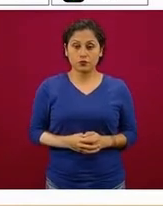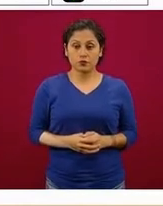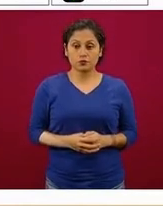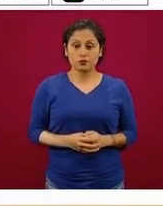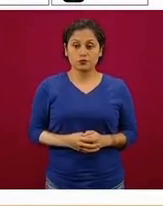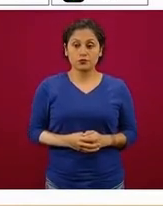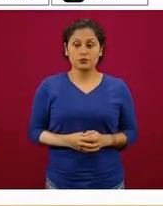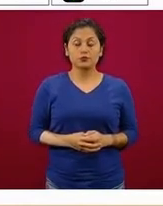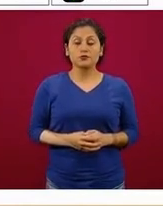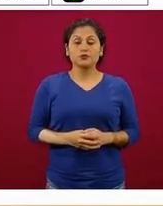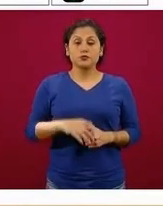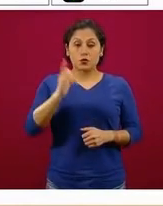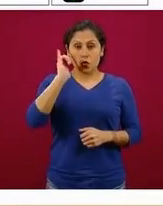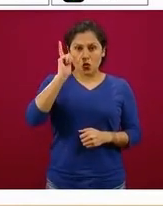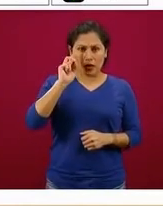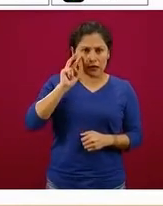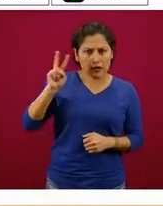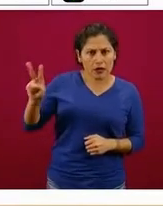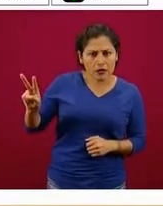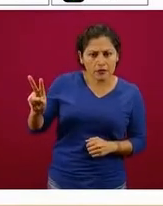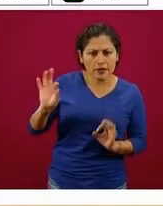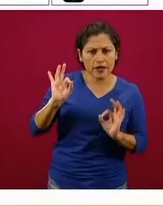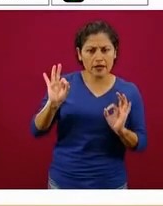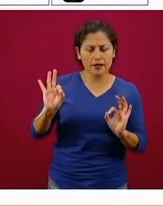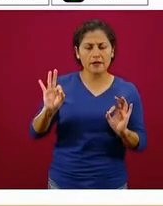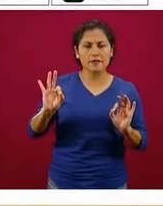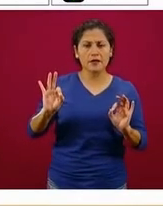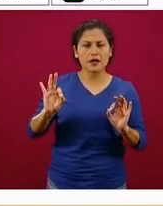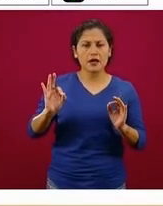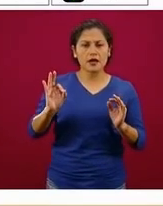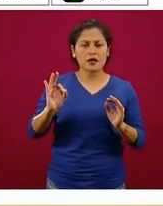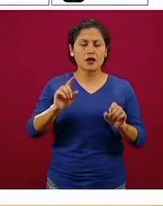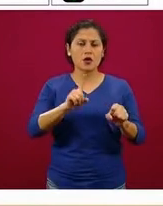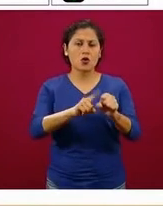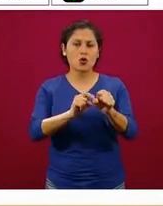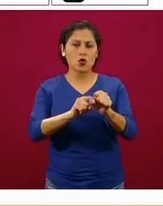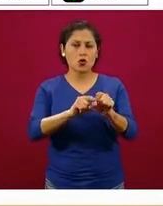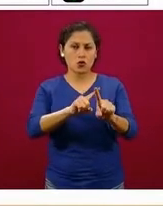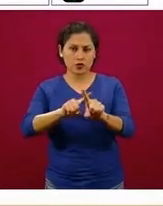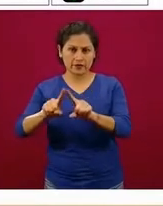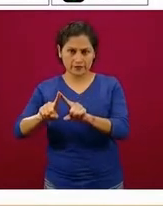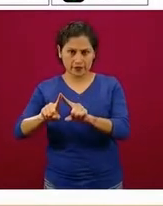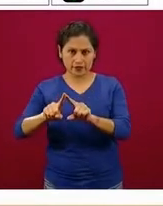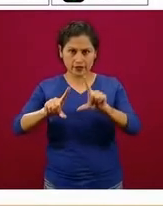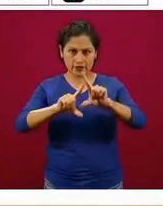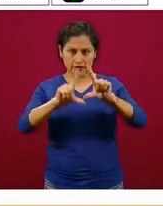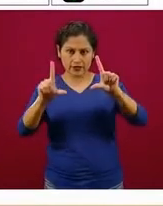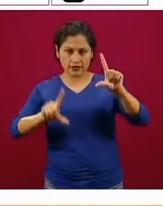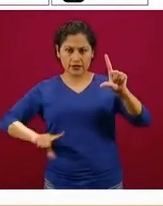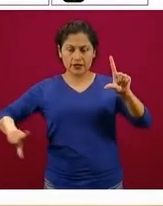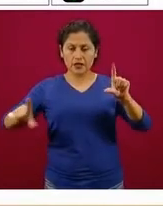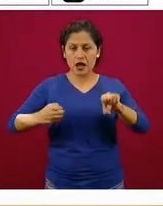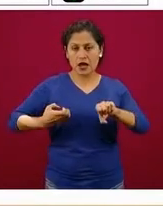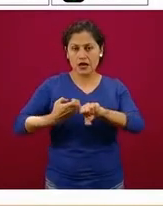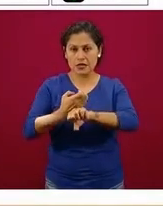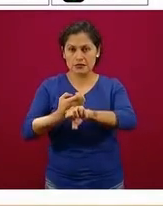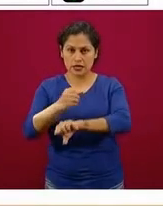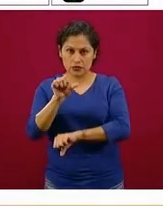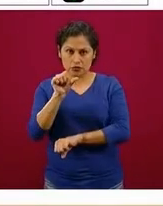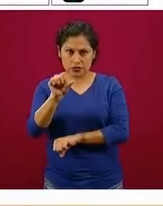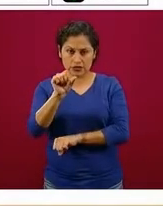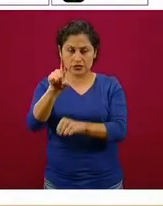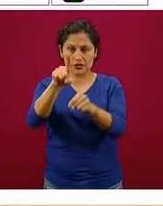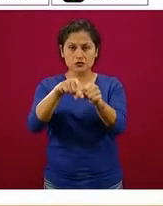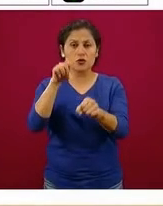Quizá, espero que se vea el contraste de colores, la mitad del país, 16 entidades federativas están en color